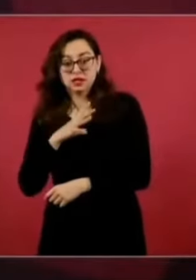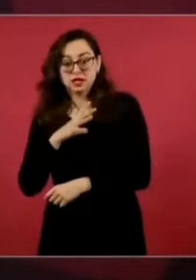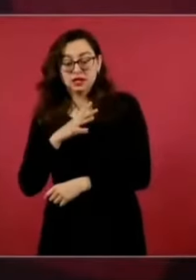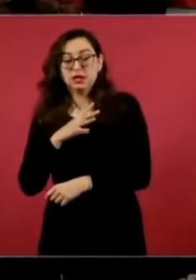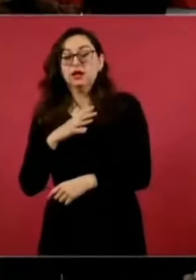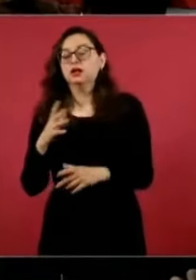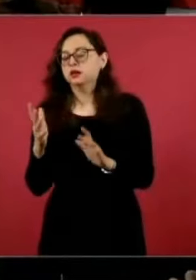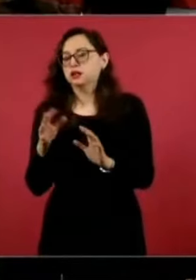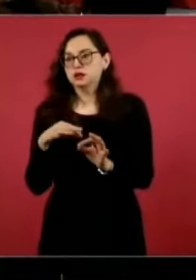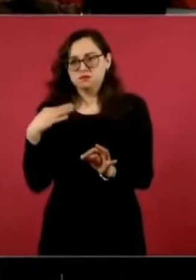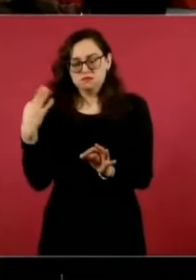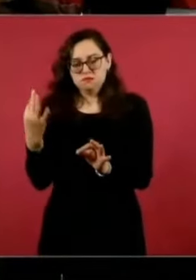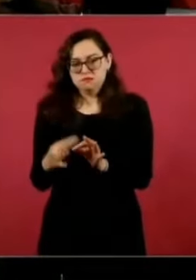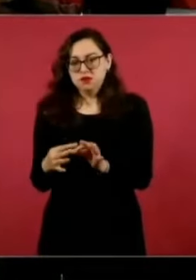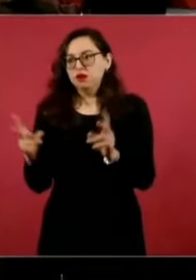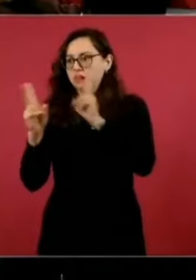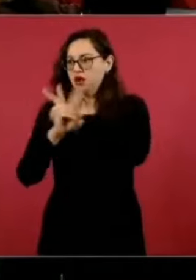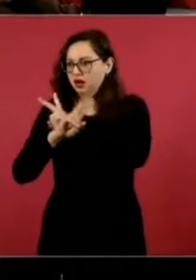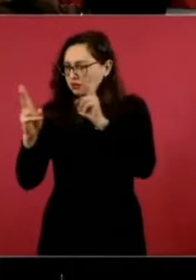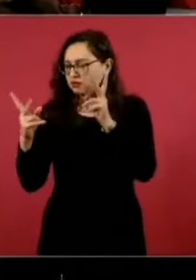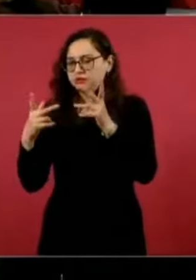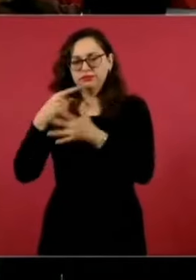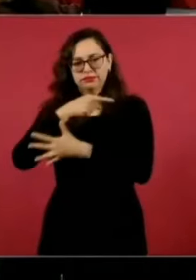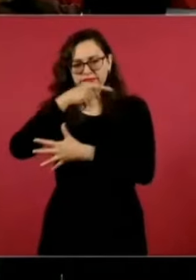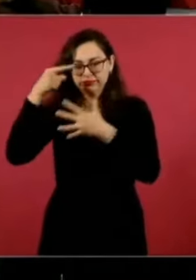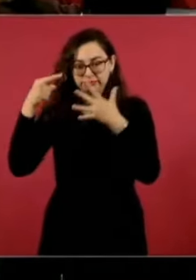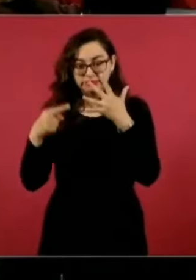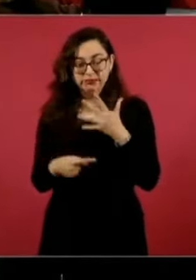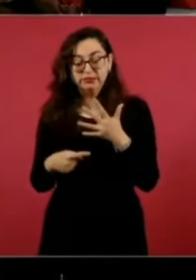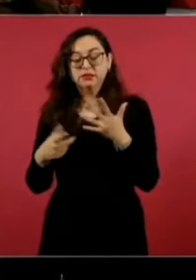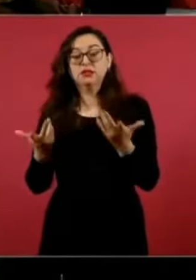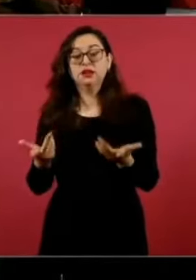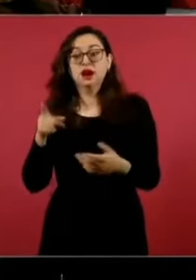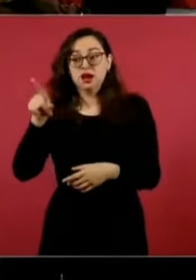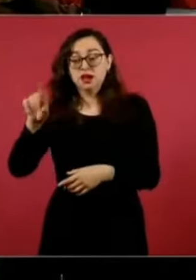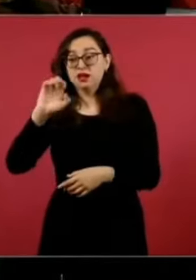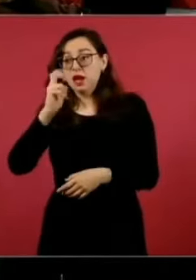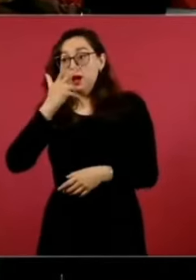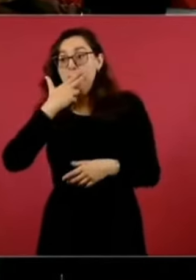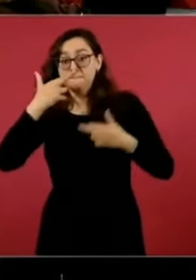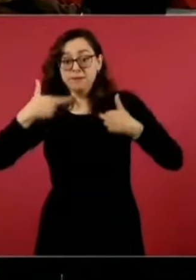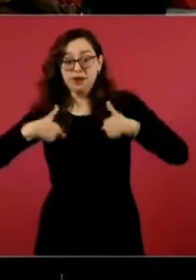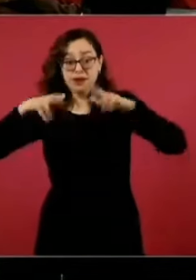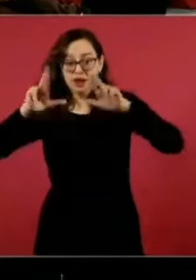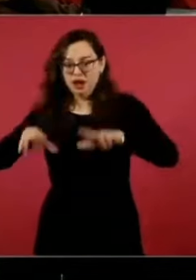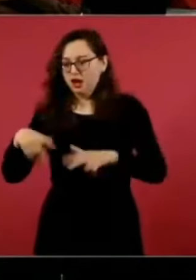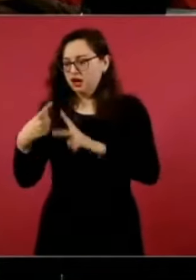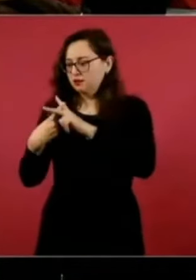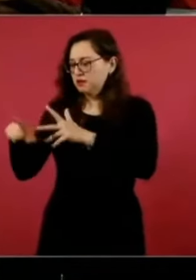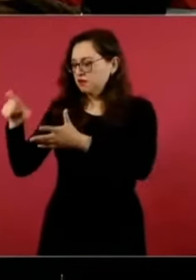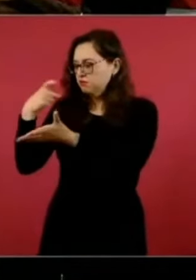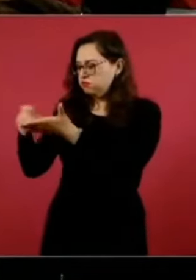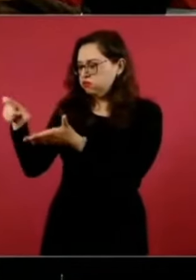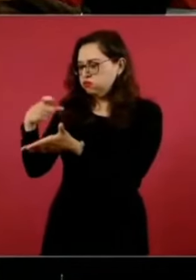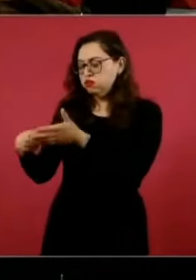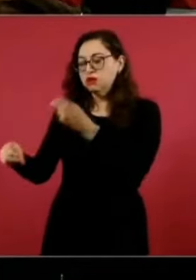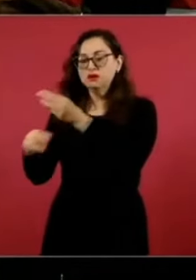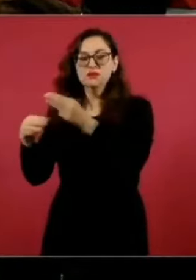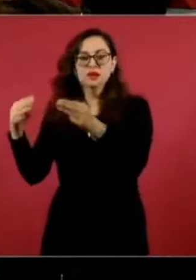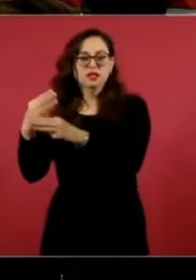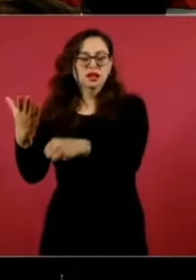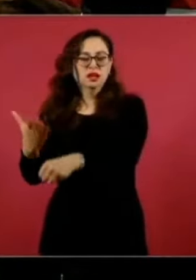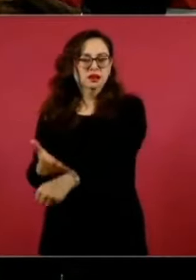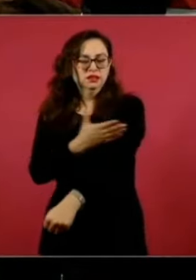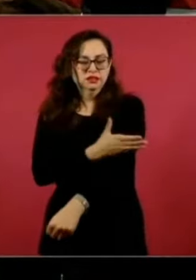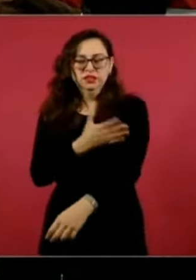concluyendo en este momento por parte de la representación del IMSS de Chihuahua la compra solamente del mobiliario. Y ya